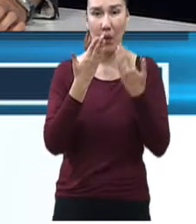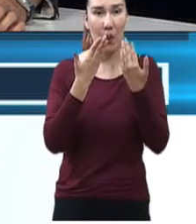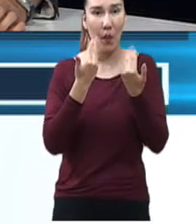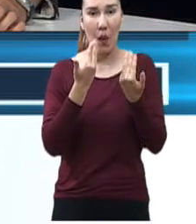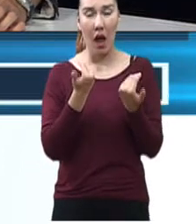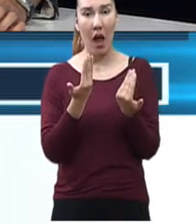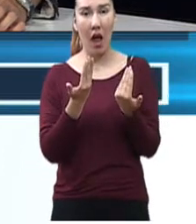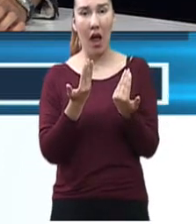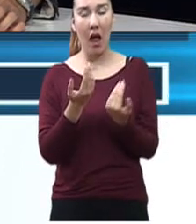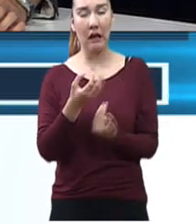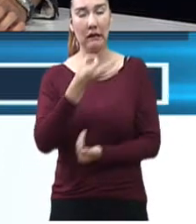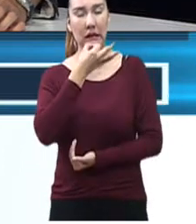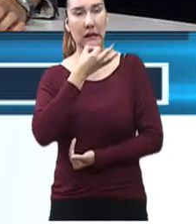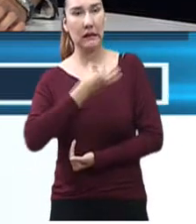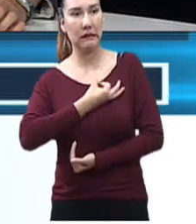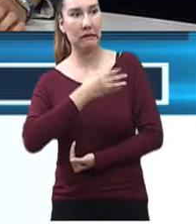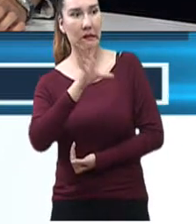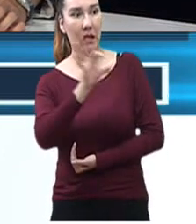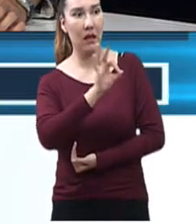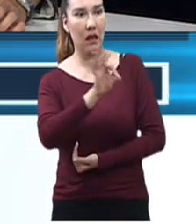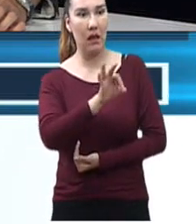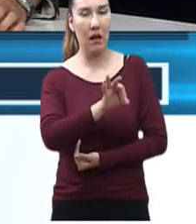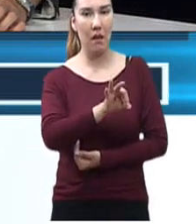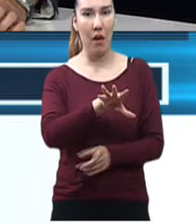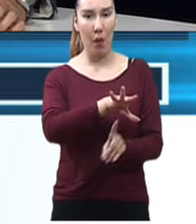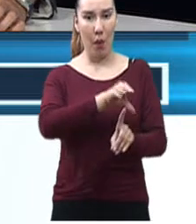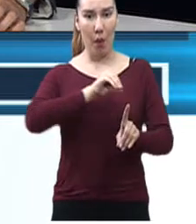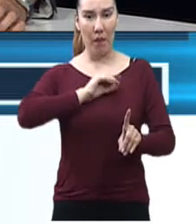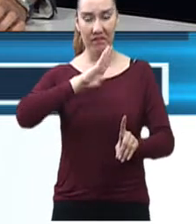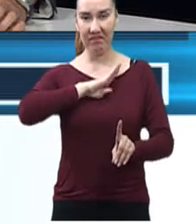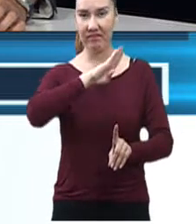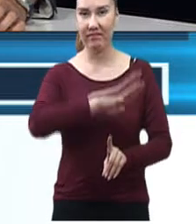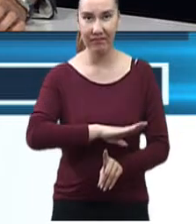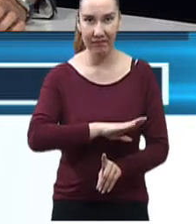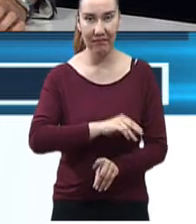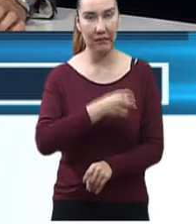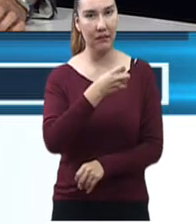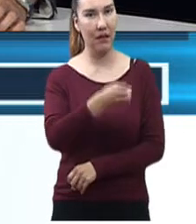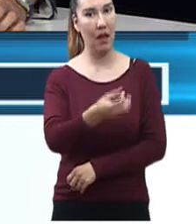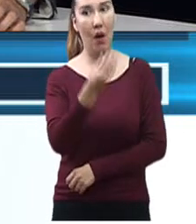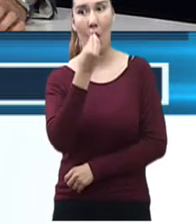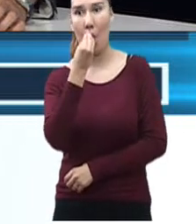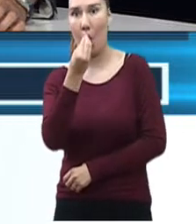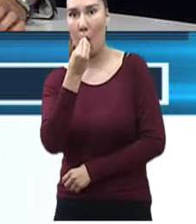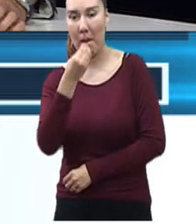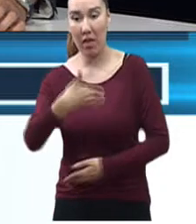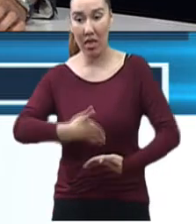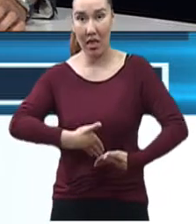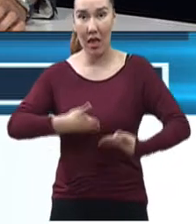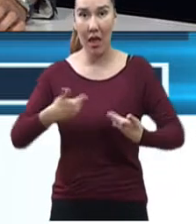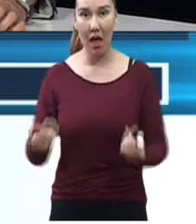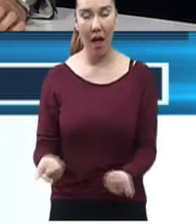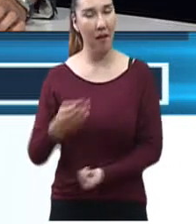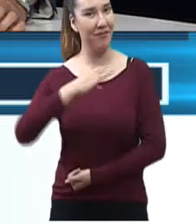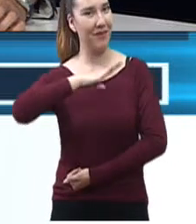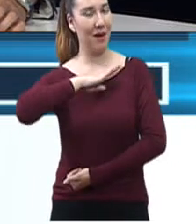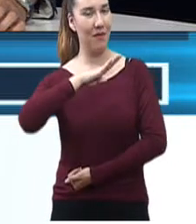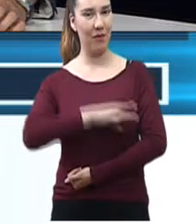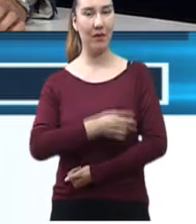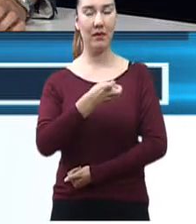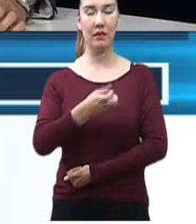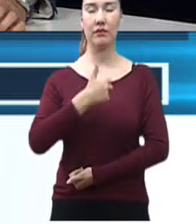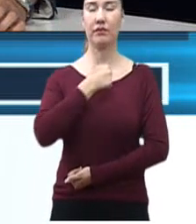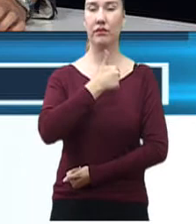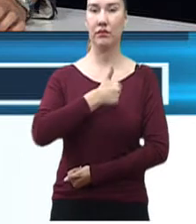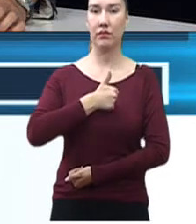decían, bueno, si no nos morimos de COVID, pues, nos vamos a morir de hambre. Porque, desgraciadamente, hay quienes sí se pueden quedar en